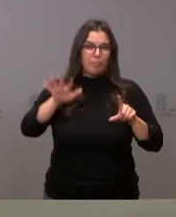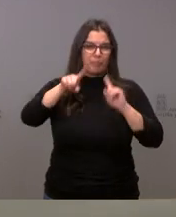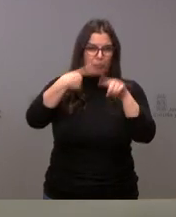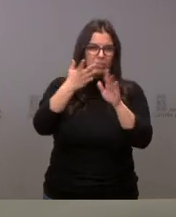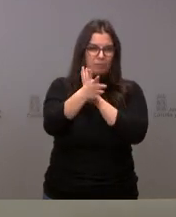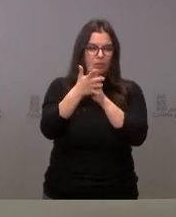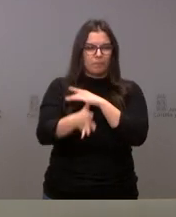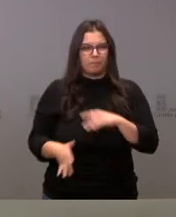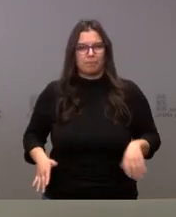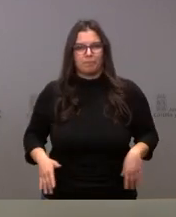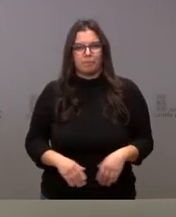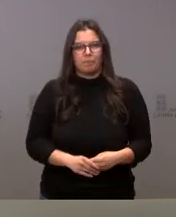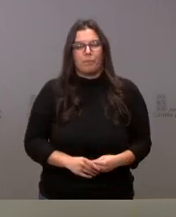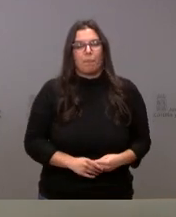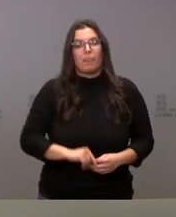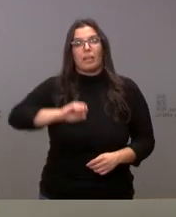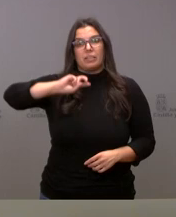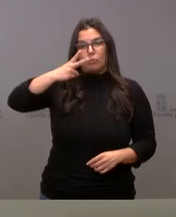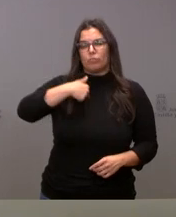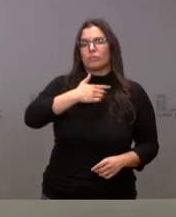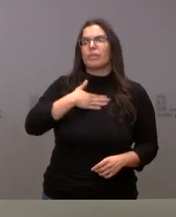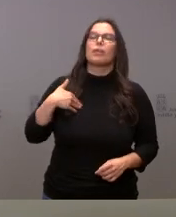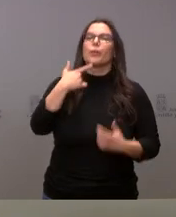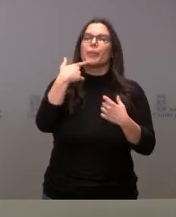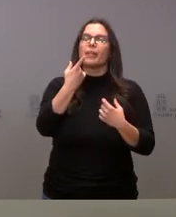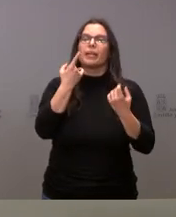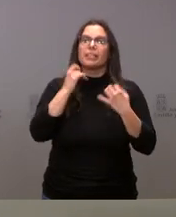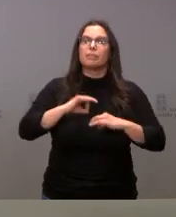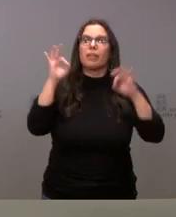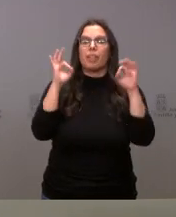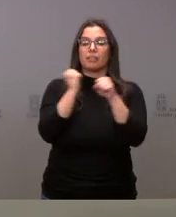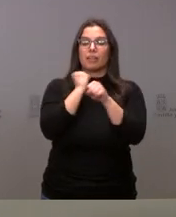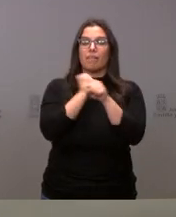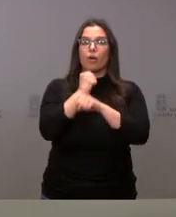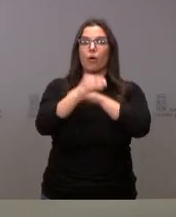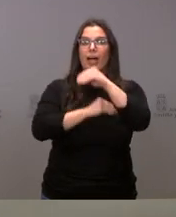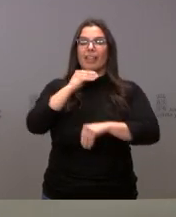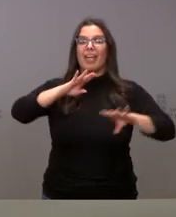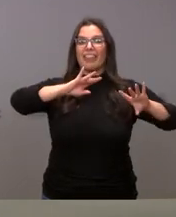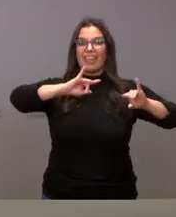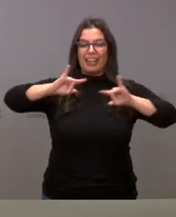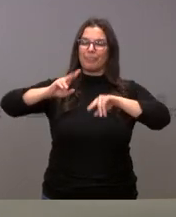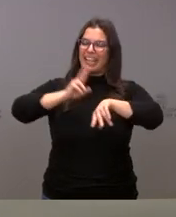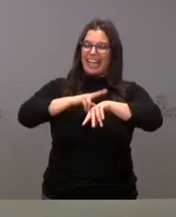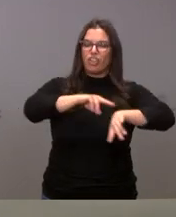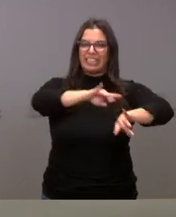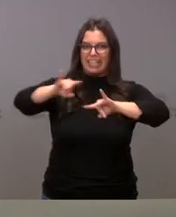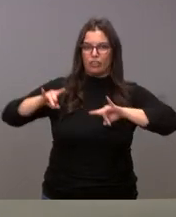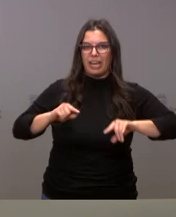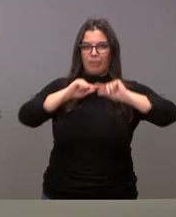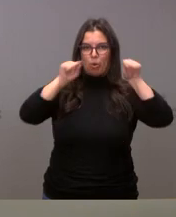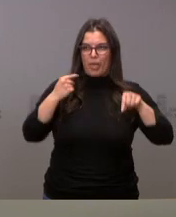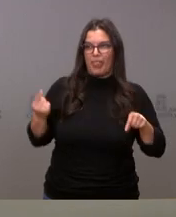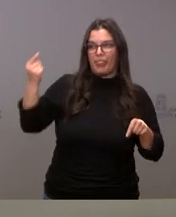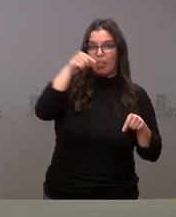más tarde. En segundo lugar, quiero hacer una mención especial de la labor que van a hacer las delegaciones territoriales, que tienen un papel muy